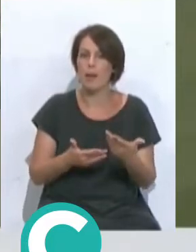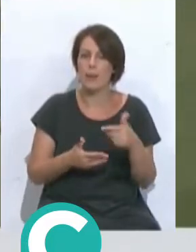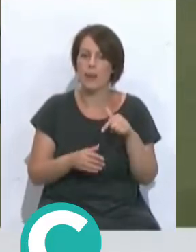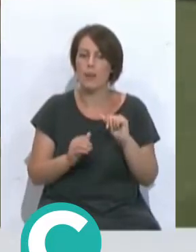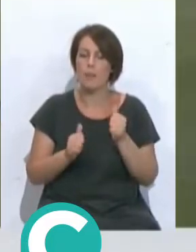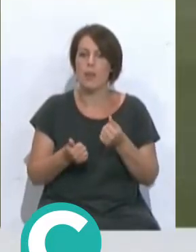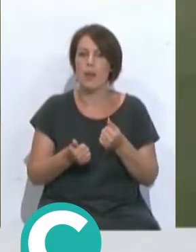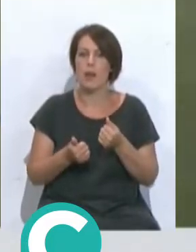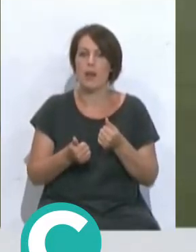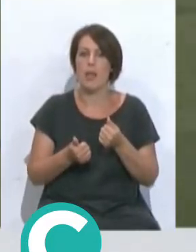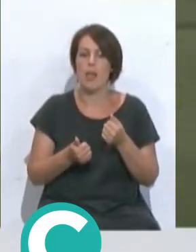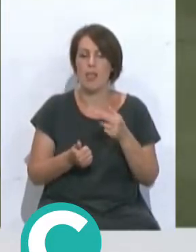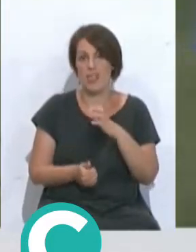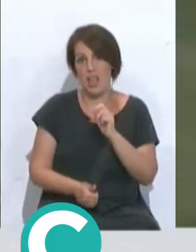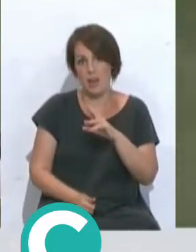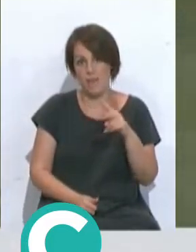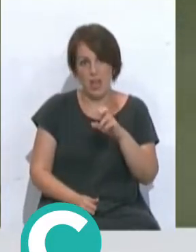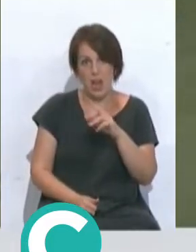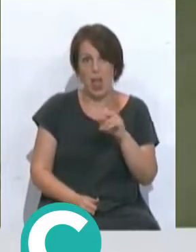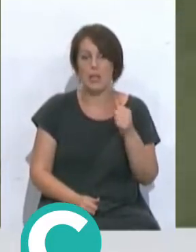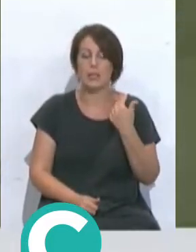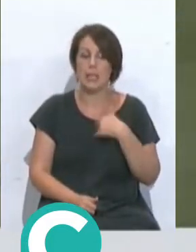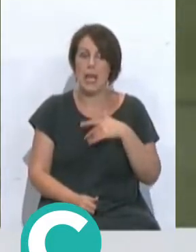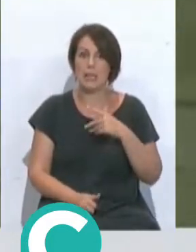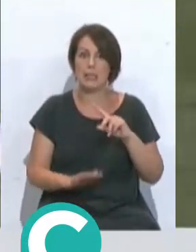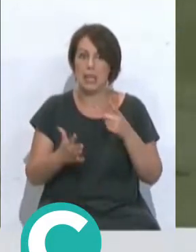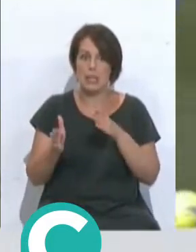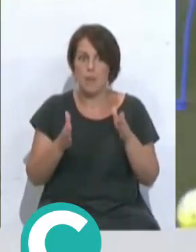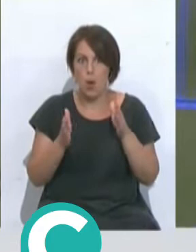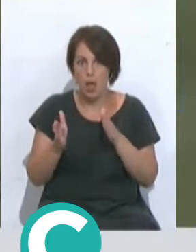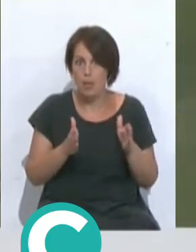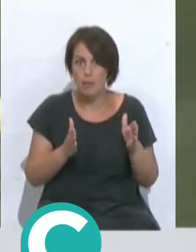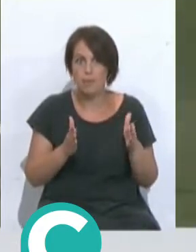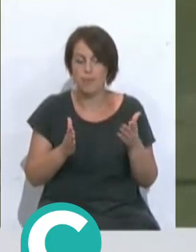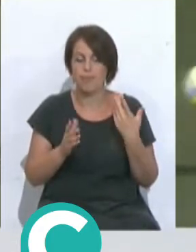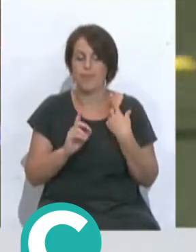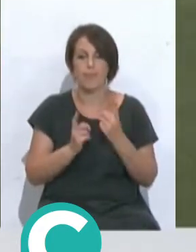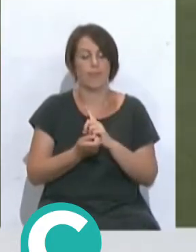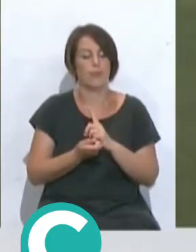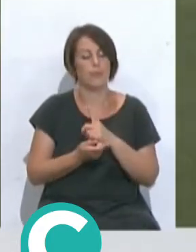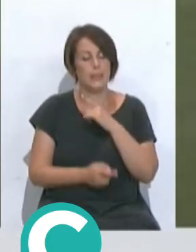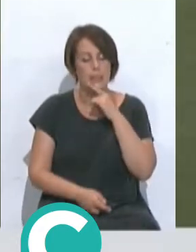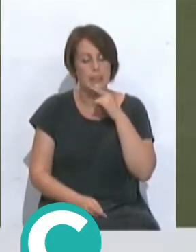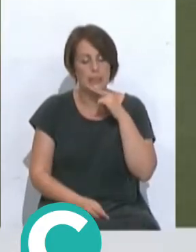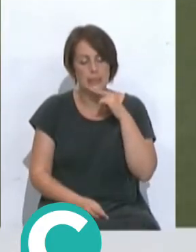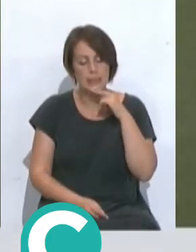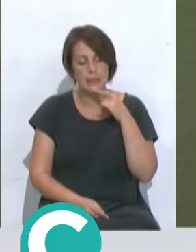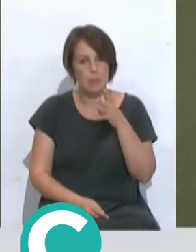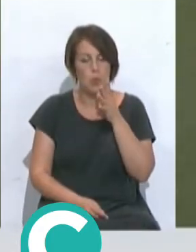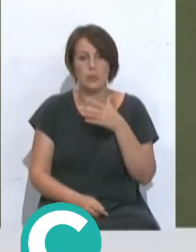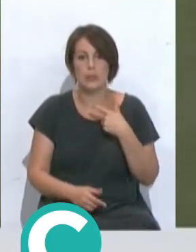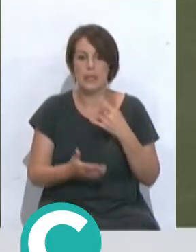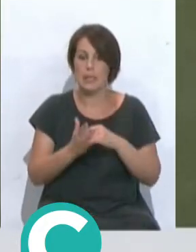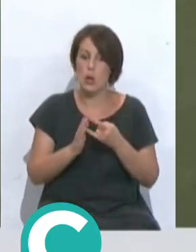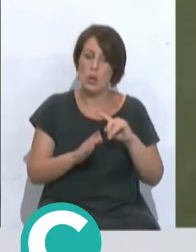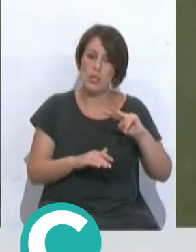comienzo con Cervera, que acumulaba ya seis temporadas, la verdad es que el cambio fue doloroso porque es un técnico que ha llevado el